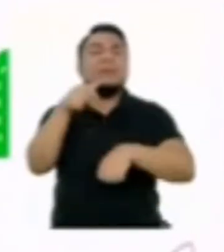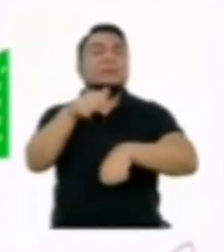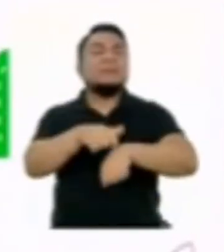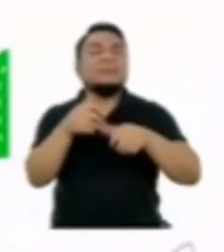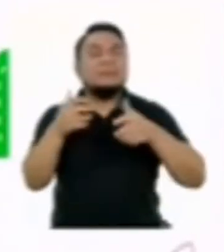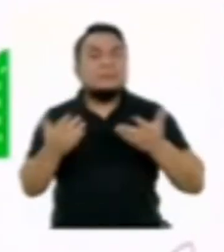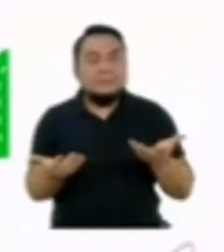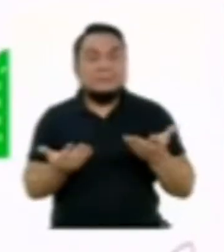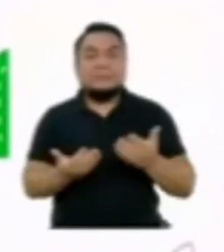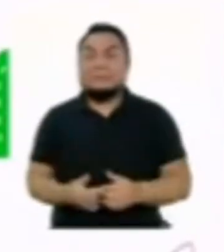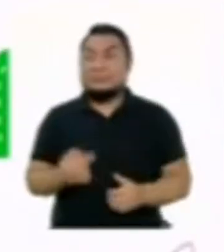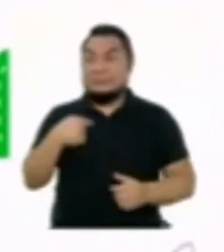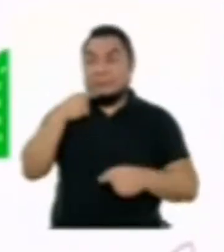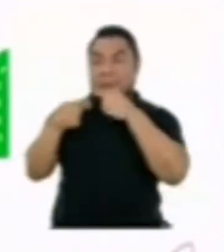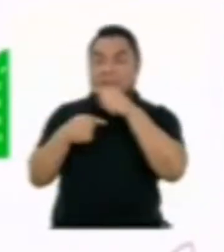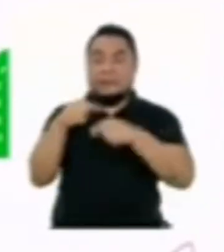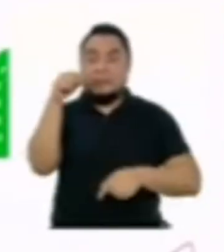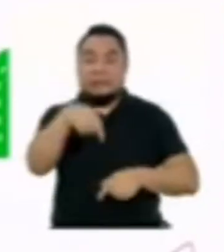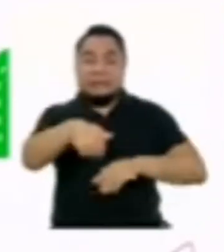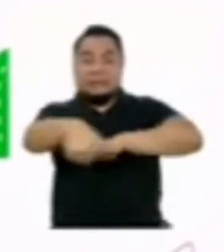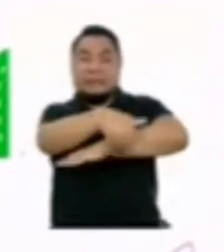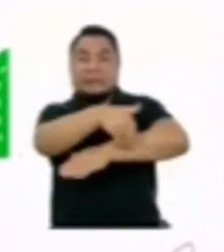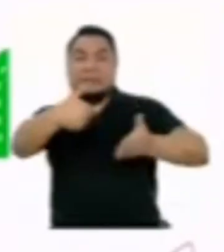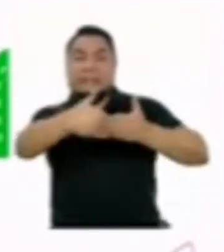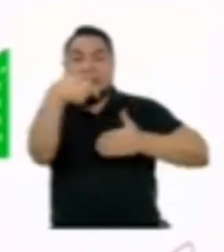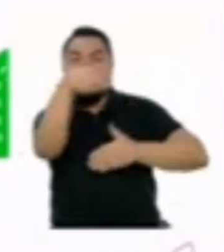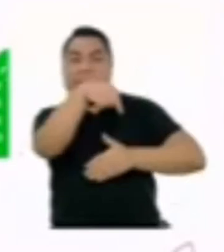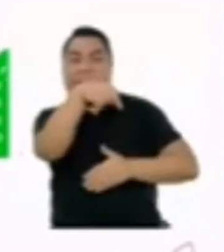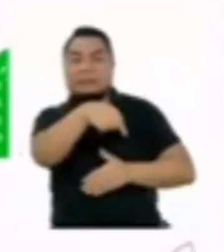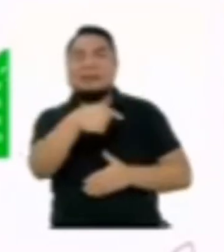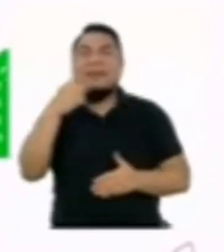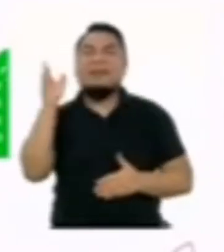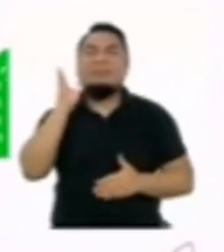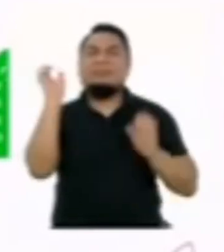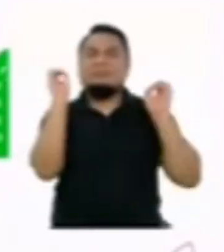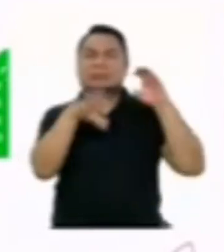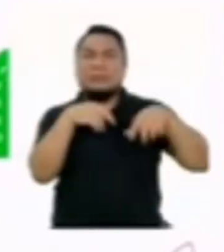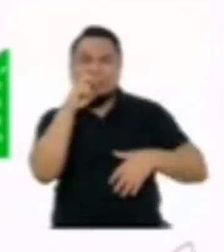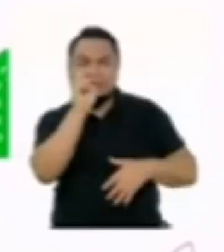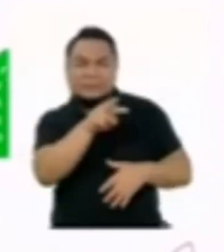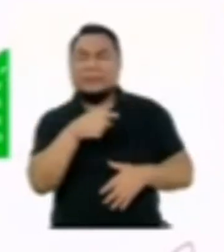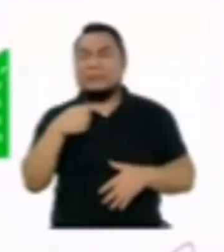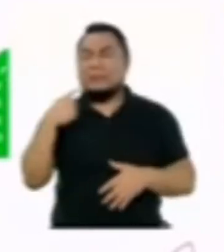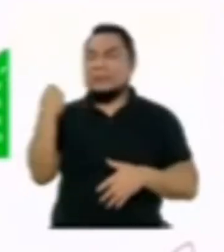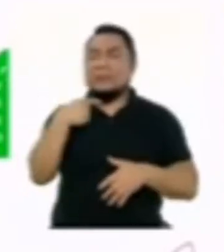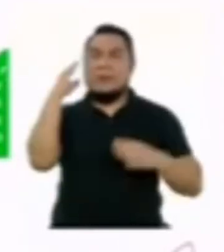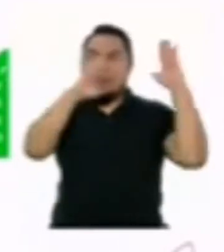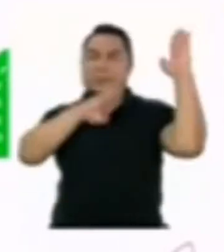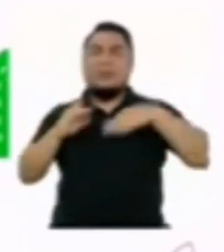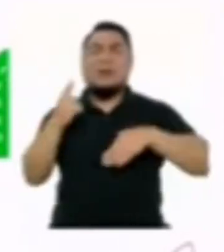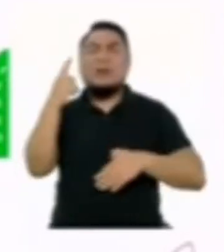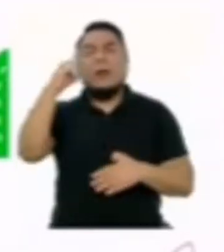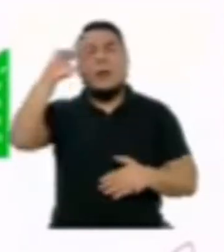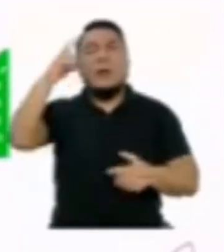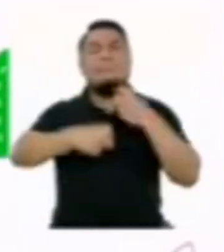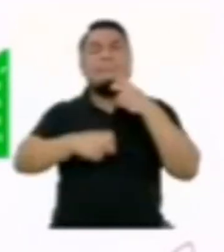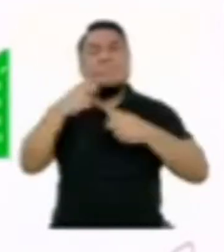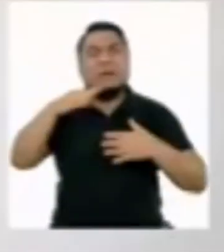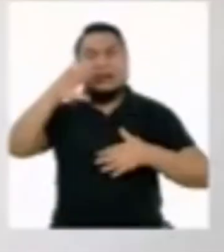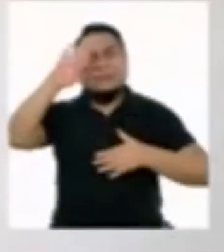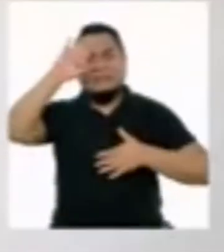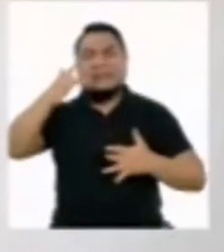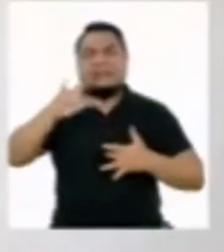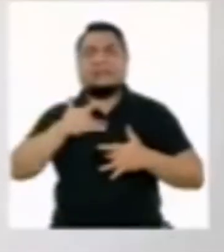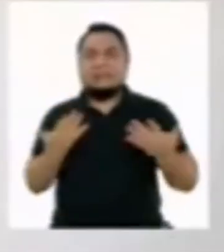situación. Resulta que aquí, en una calle junto al canal, botan basura. Y estamos preocupados por los problemas de salud que esto puede